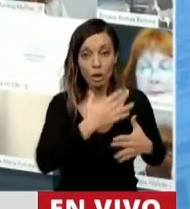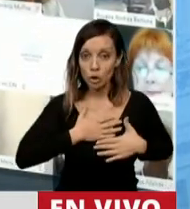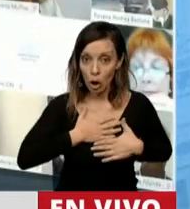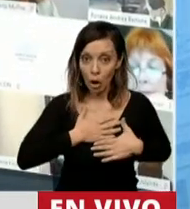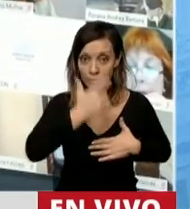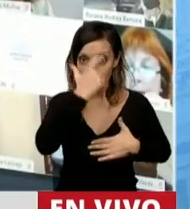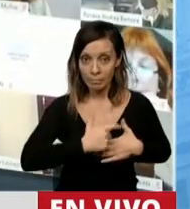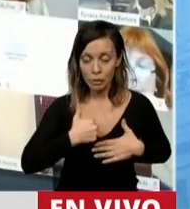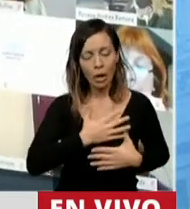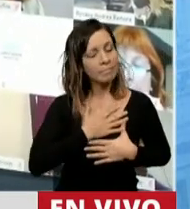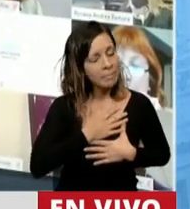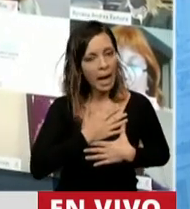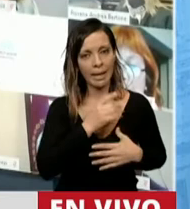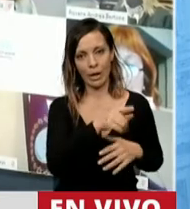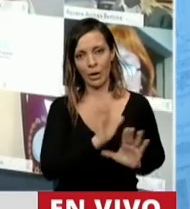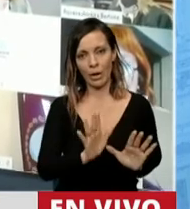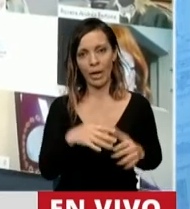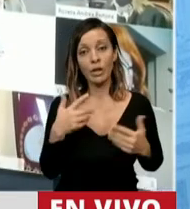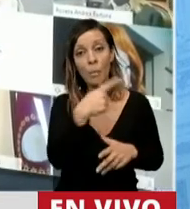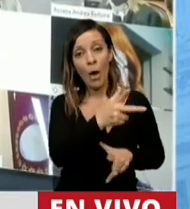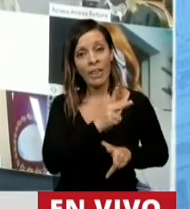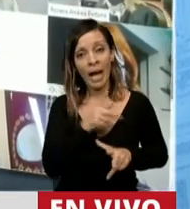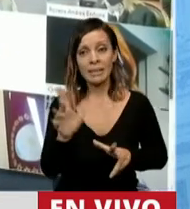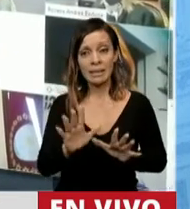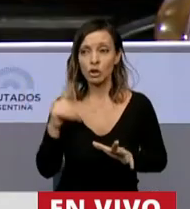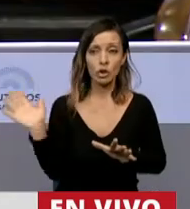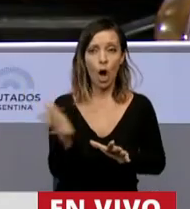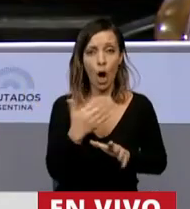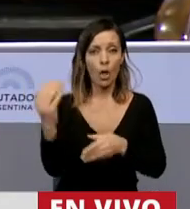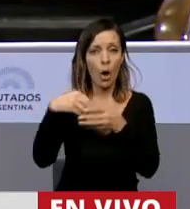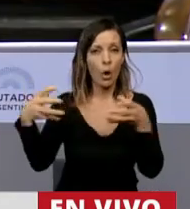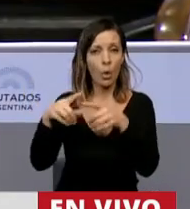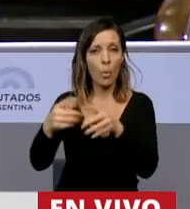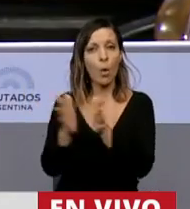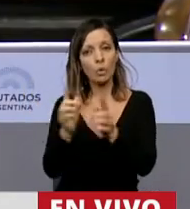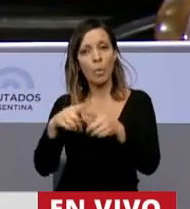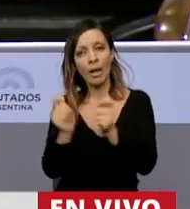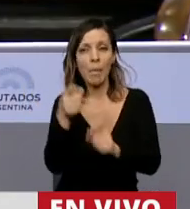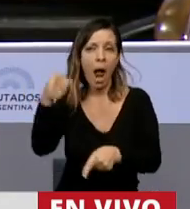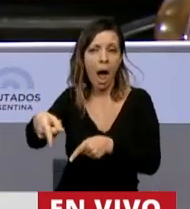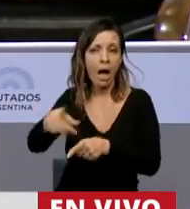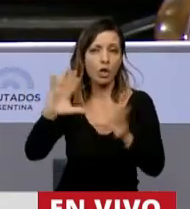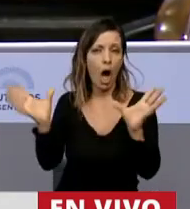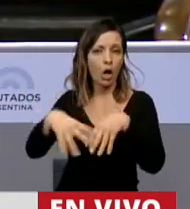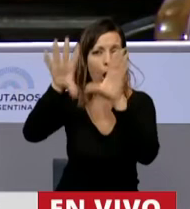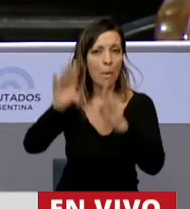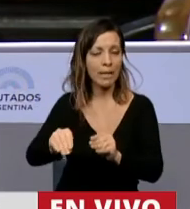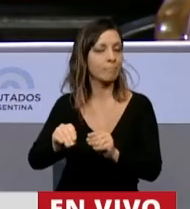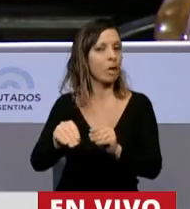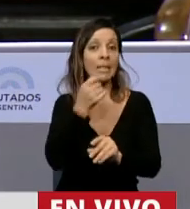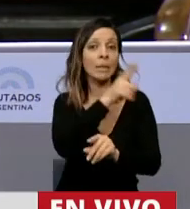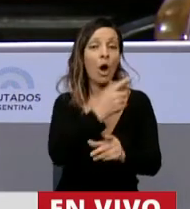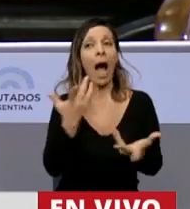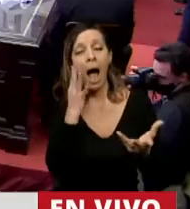particularmente le tengo un enorme cariño. Entonces, la verdad, me parece que es muy injusto que se señale a todo un bloque. En todo caso, si hay un planteo